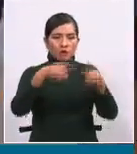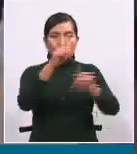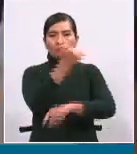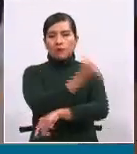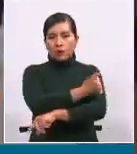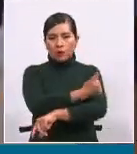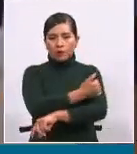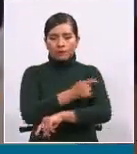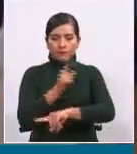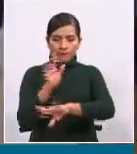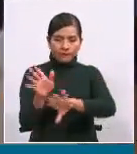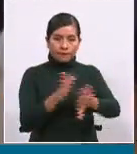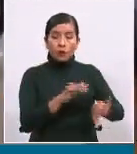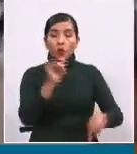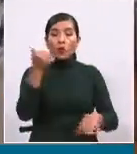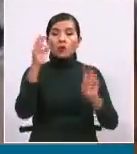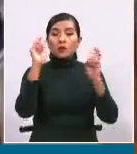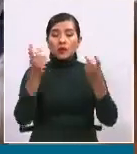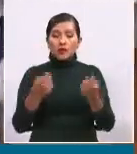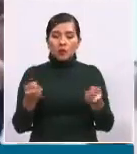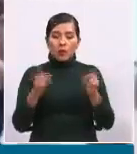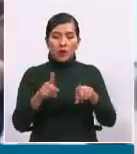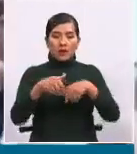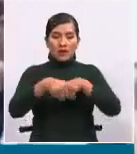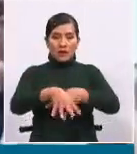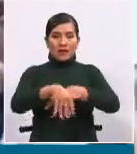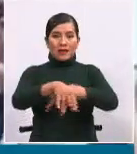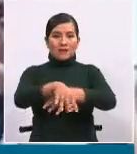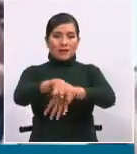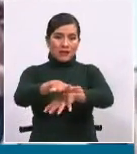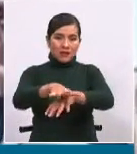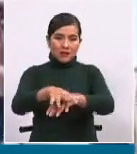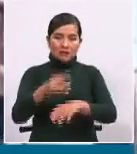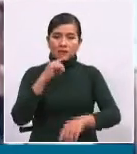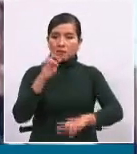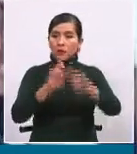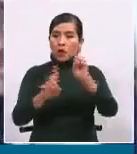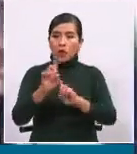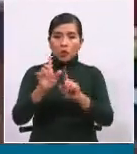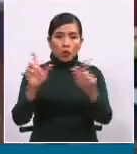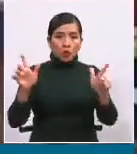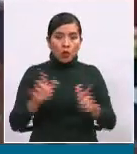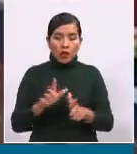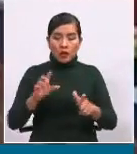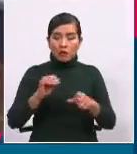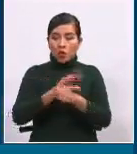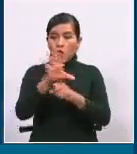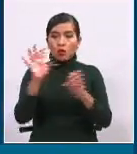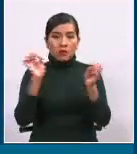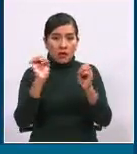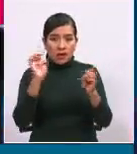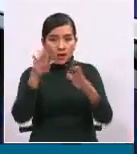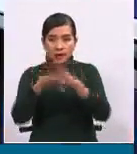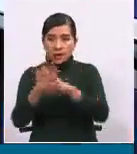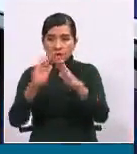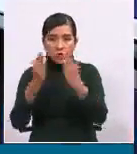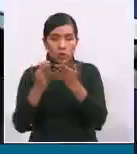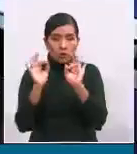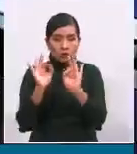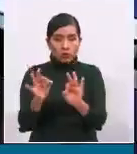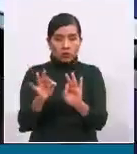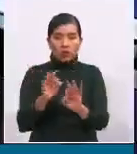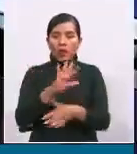los desfiles patrios, los desfiles patrios donde no hay contagio, tenemos que ser bolivianos que reconocemos nuestra historia,